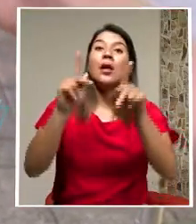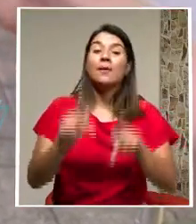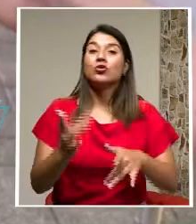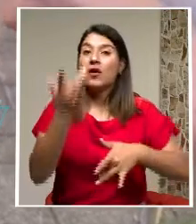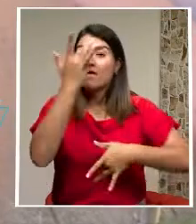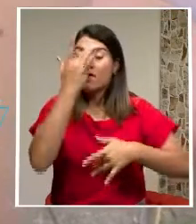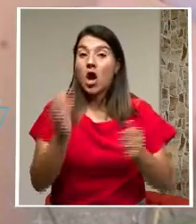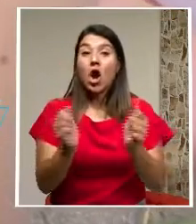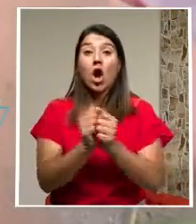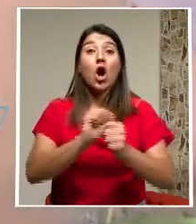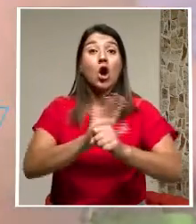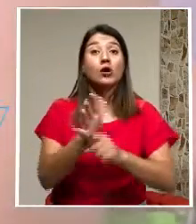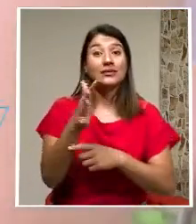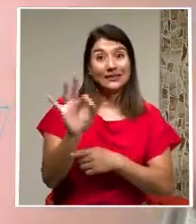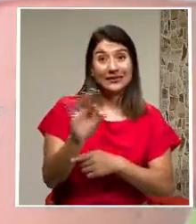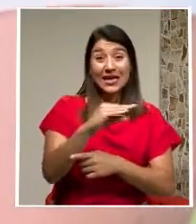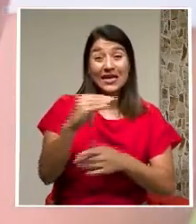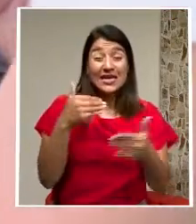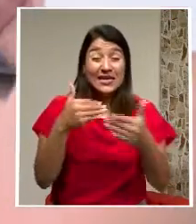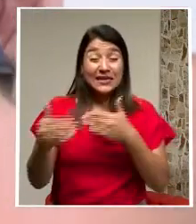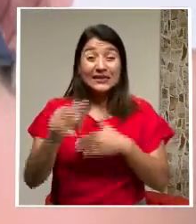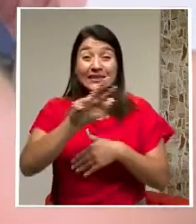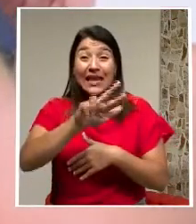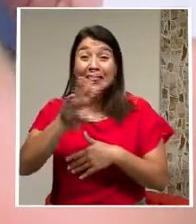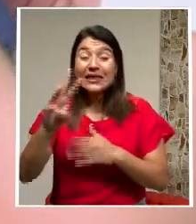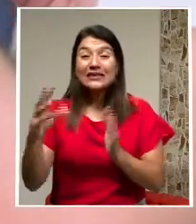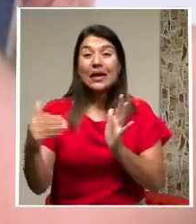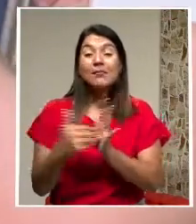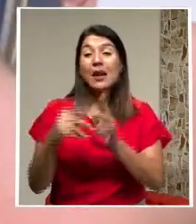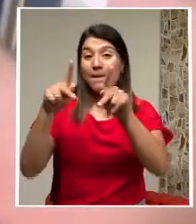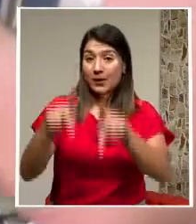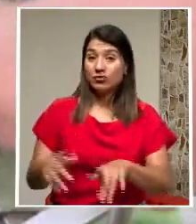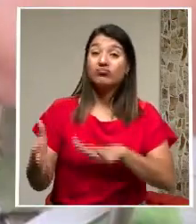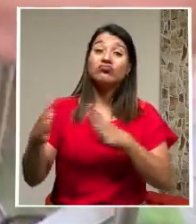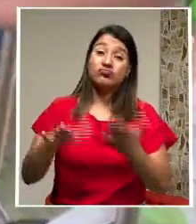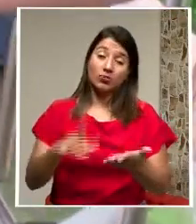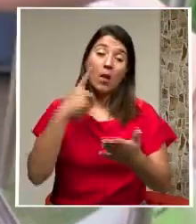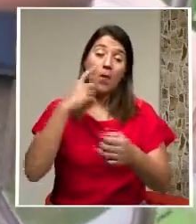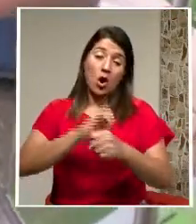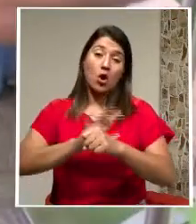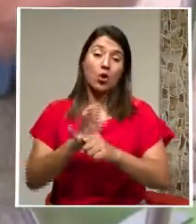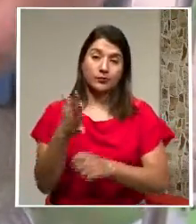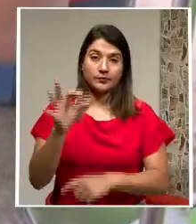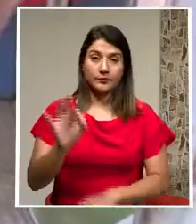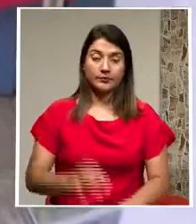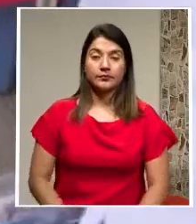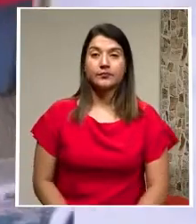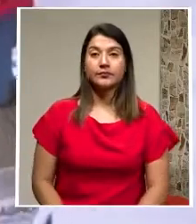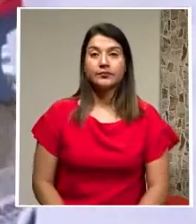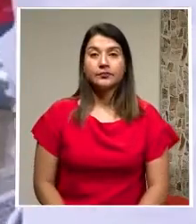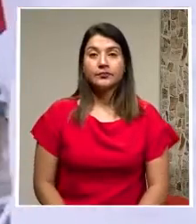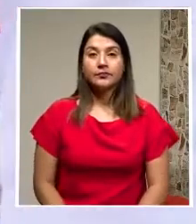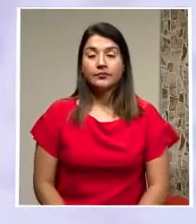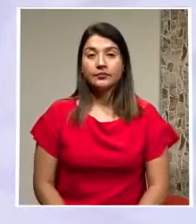infectaron Con el virus Y casi 36 mil Personas Murieron A causa De esta enfermedad